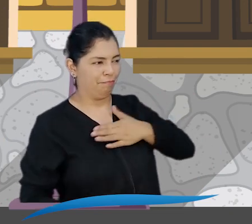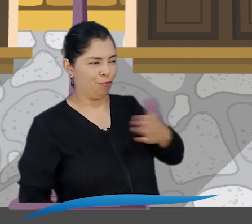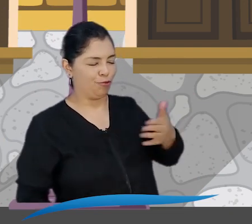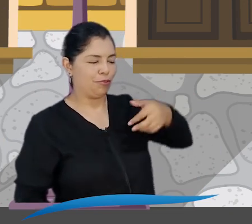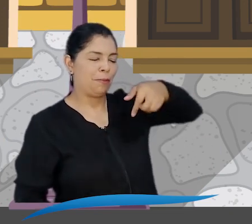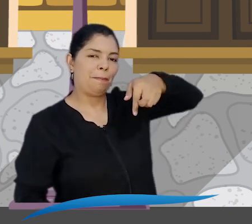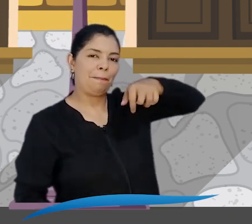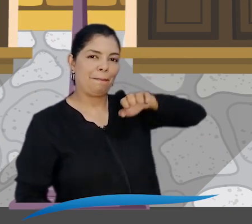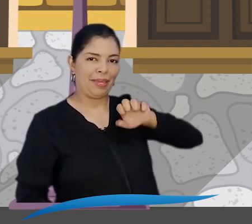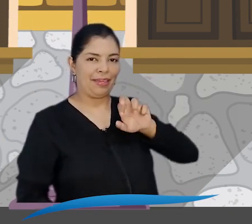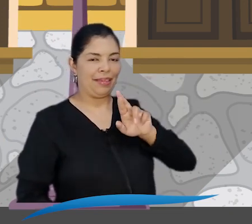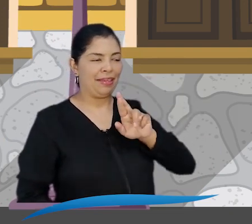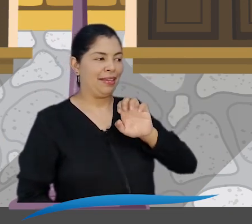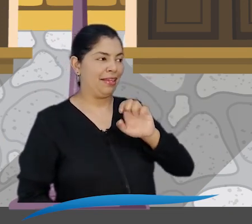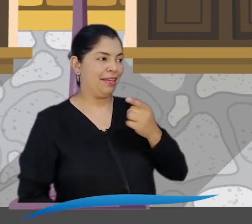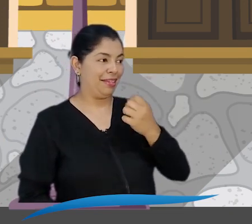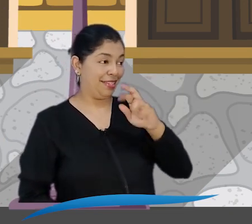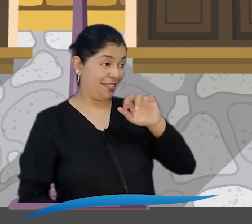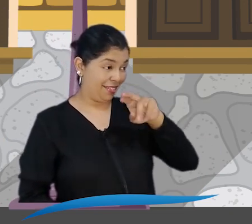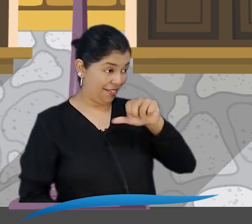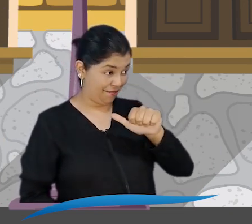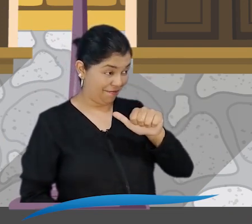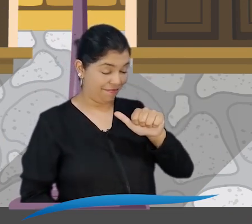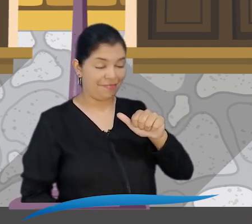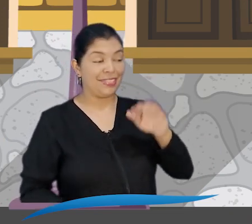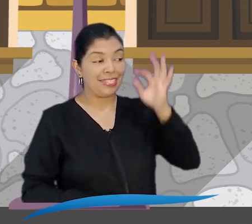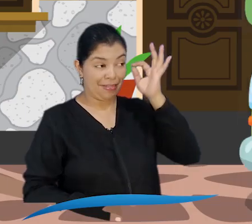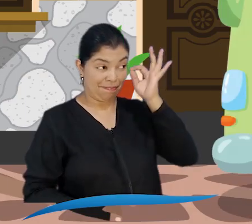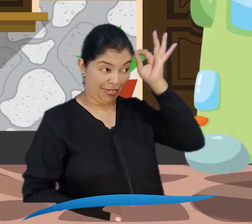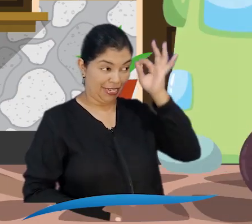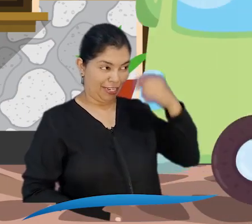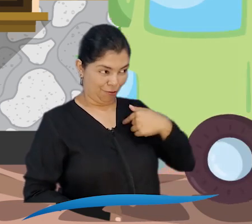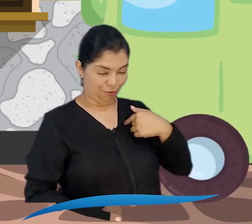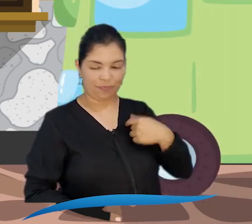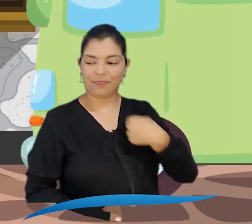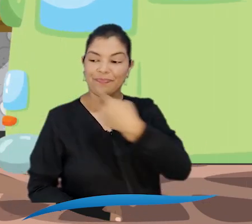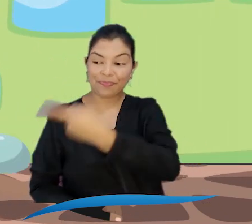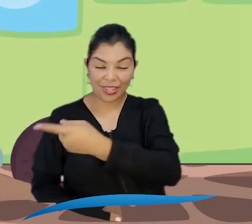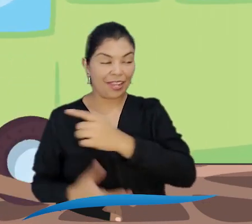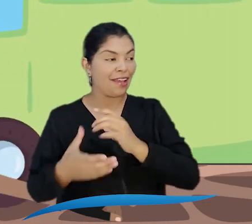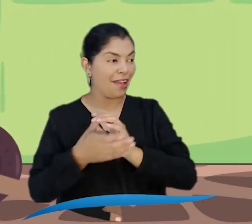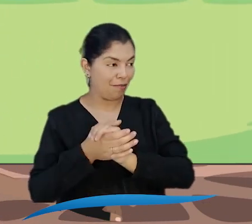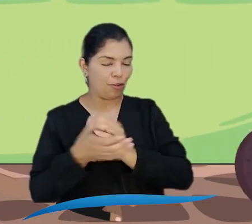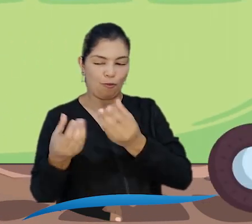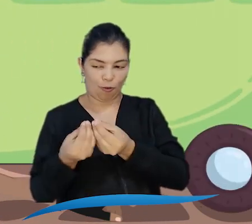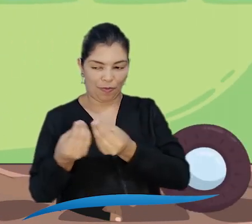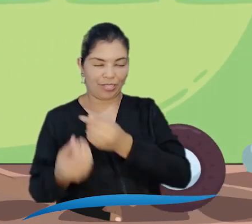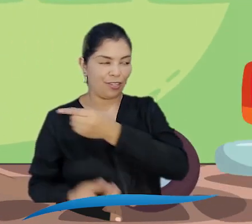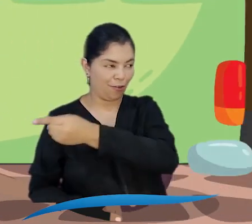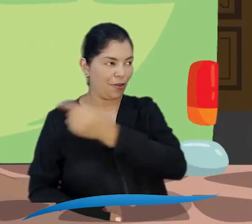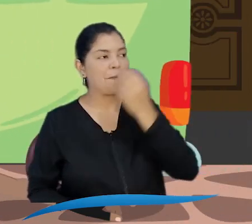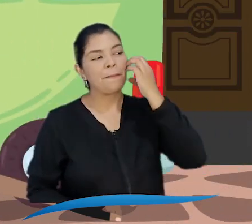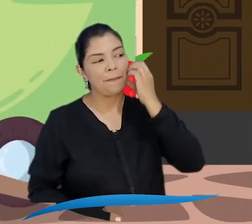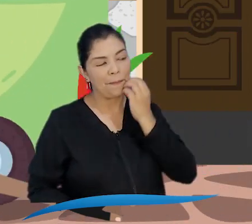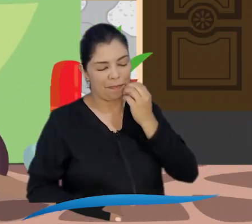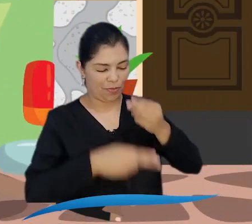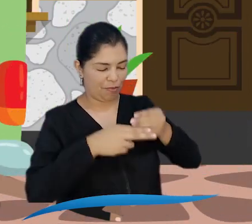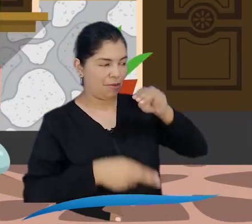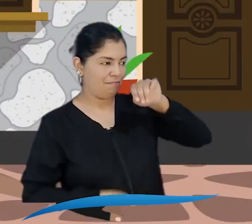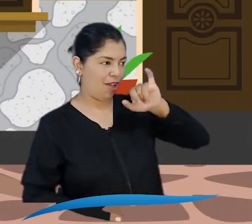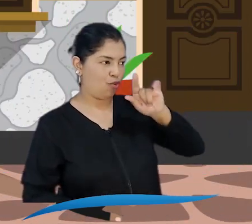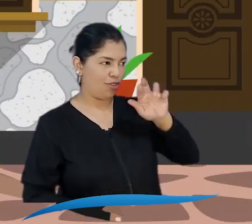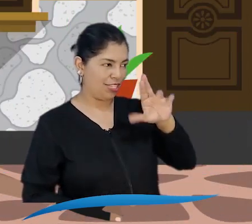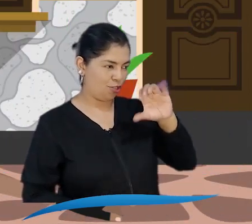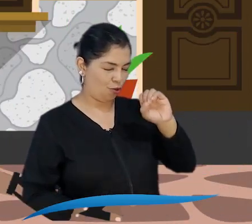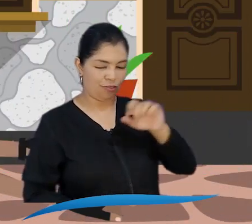Pero primero, no primero, me presento. Mi nombre es Peregrina y estos caballeros conforman mi equipo. El joven Mauricio, mi compañero en